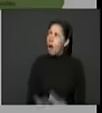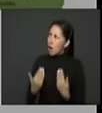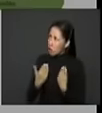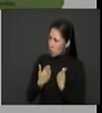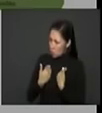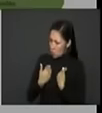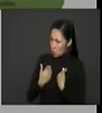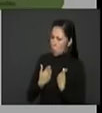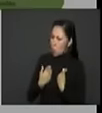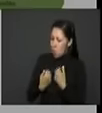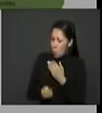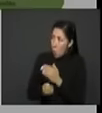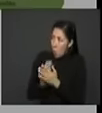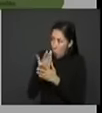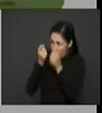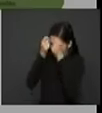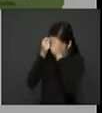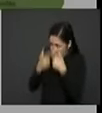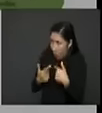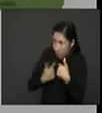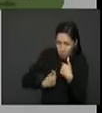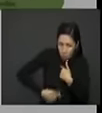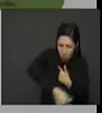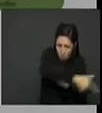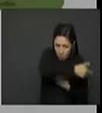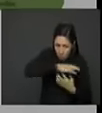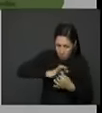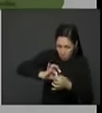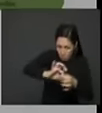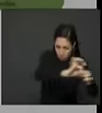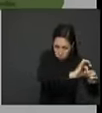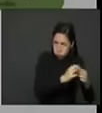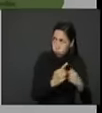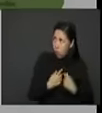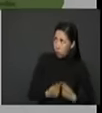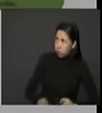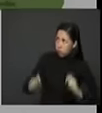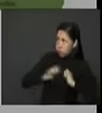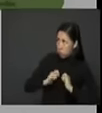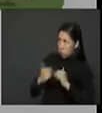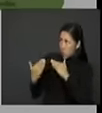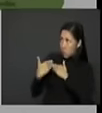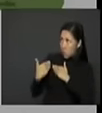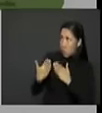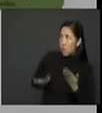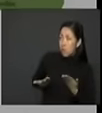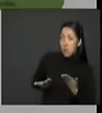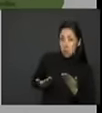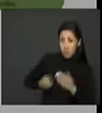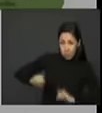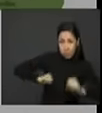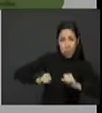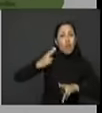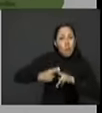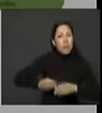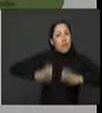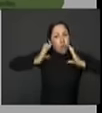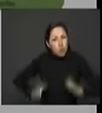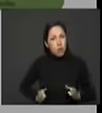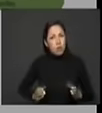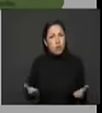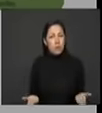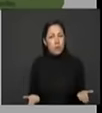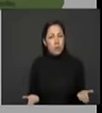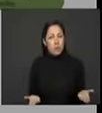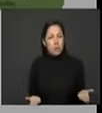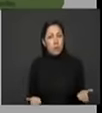que van a construir en conjunto el que regulará su vida en adelante. Yo lo quiero decir con toda claridad que por